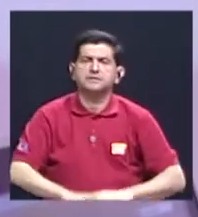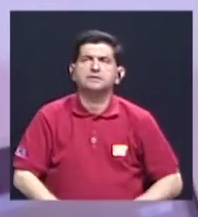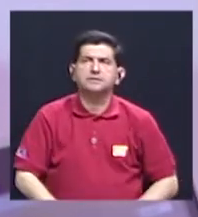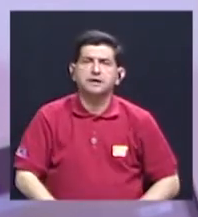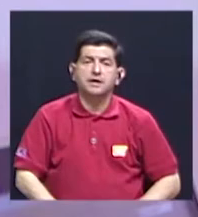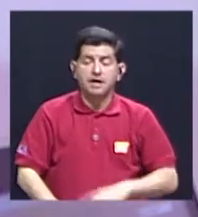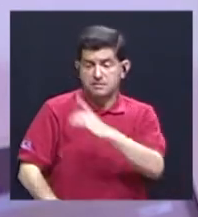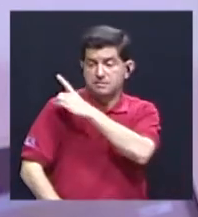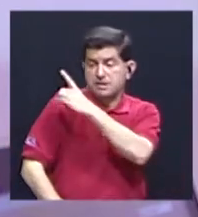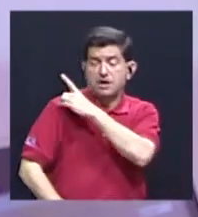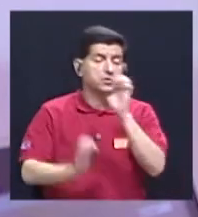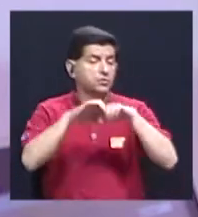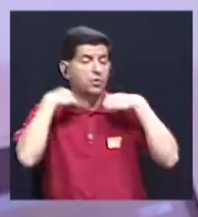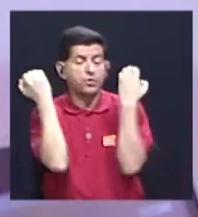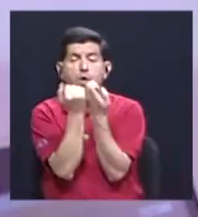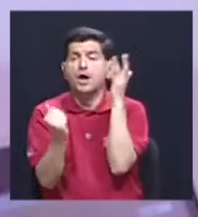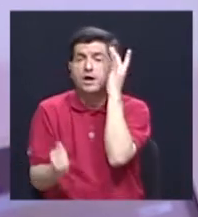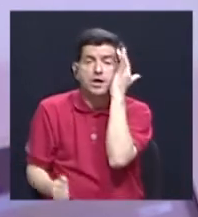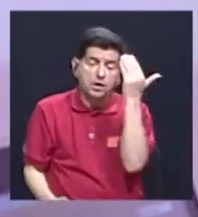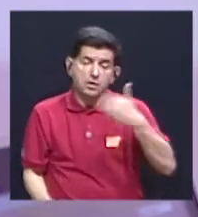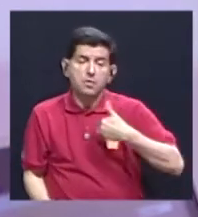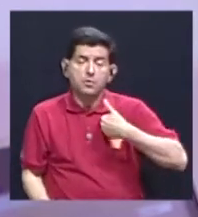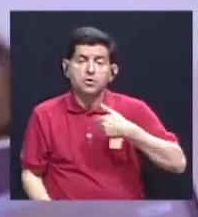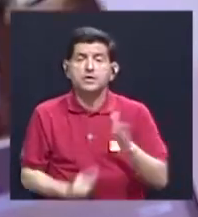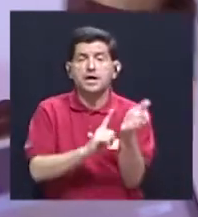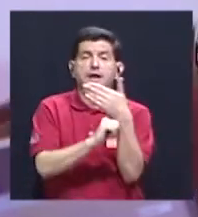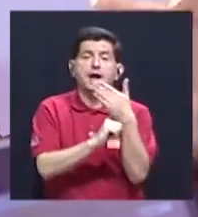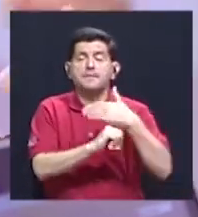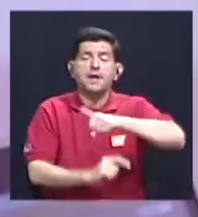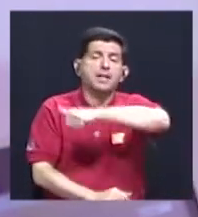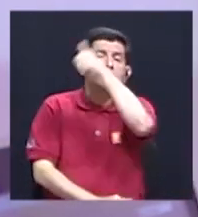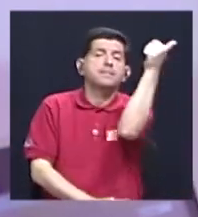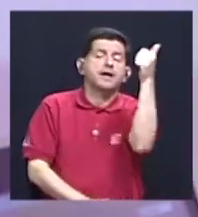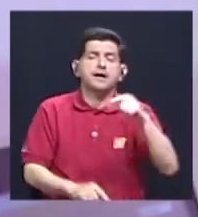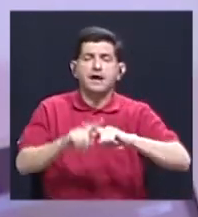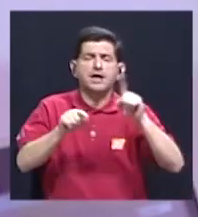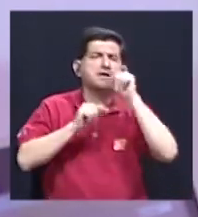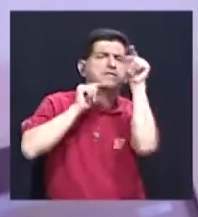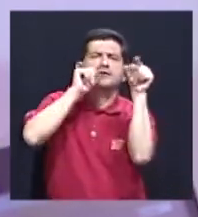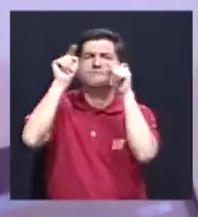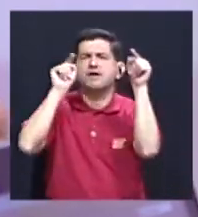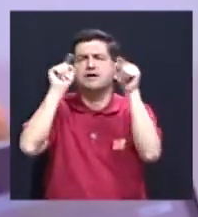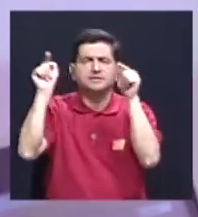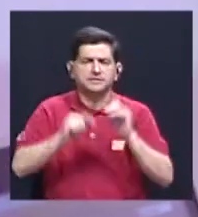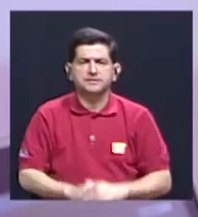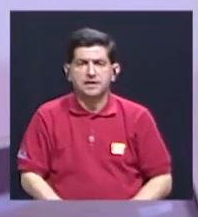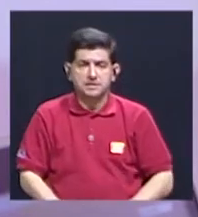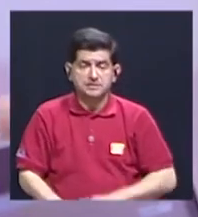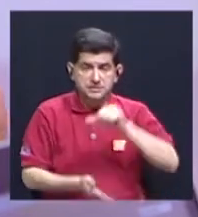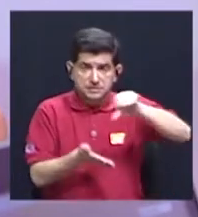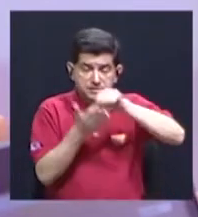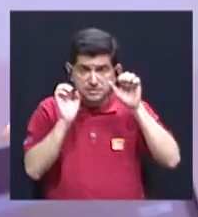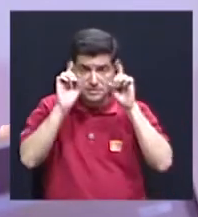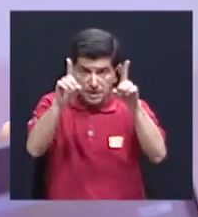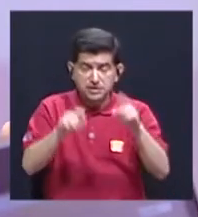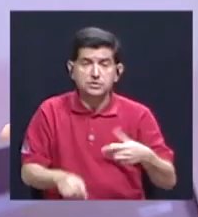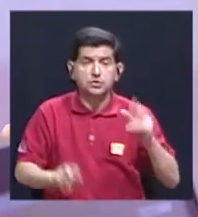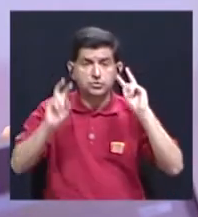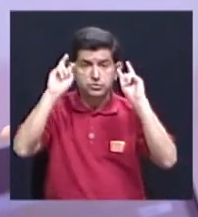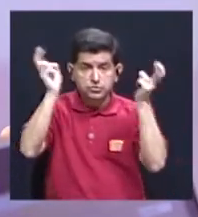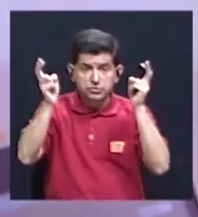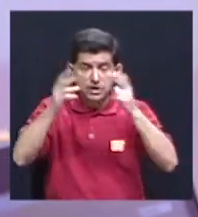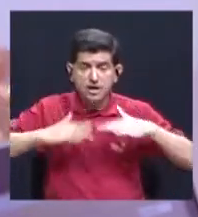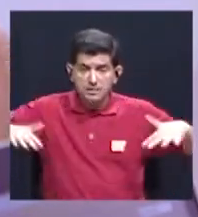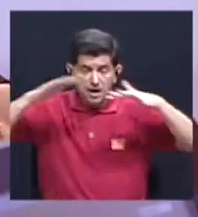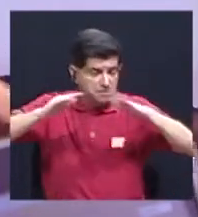un director, un equipo que se preocupan por tener la bandera azul y que tienen varias estrellas en bandera azul, hay centros educativos donde el tema ambiental